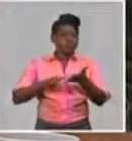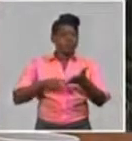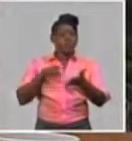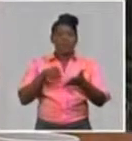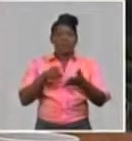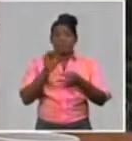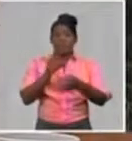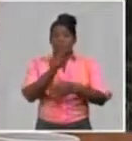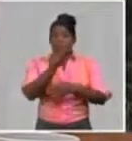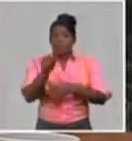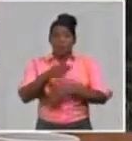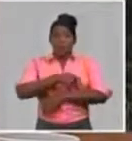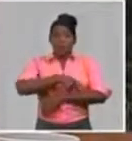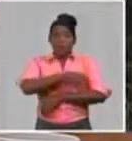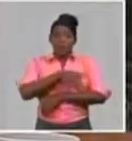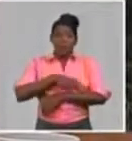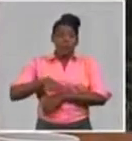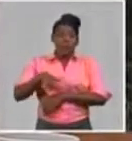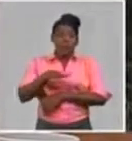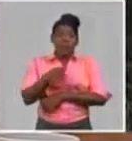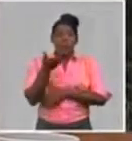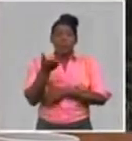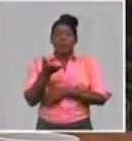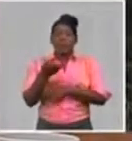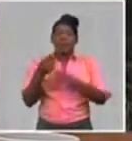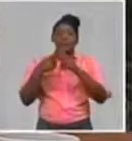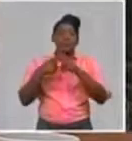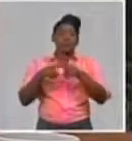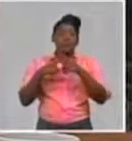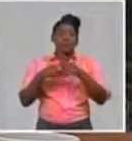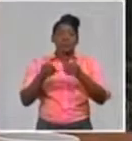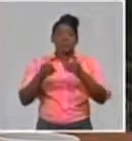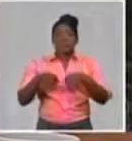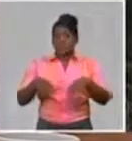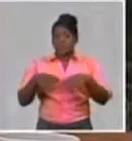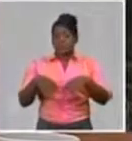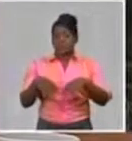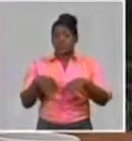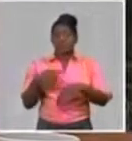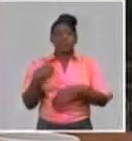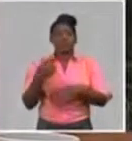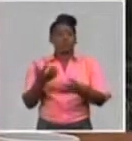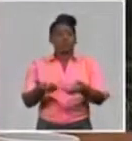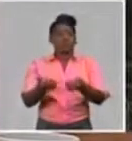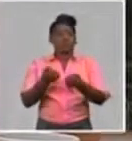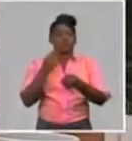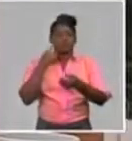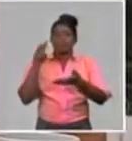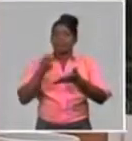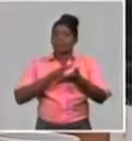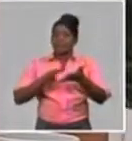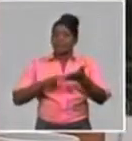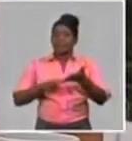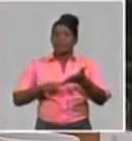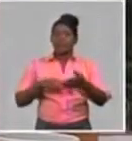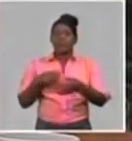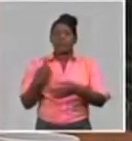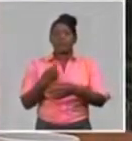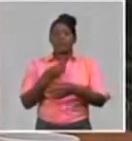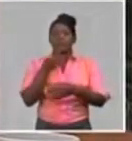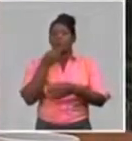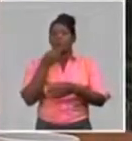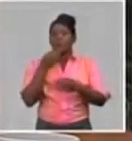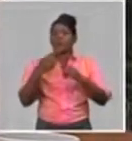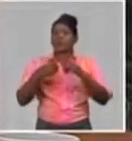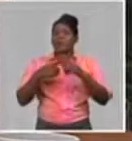pidiendo una solución a diferentes problemas y también planteando algunas nuevas soluciones que